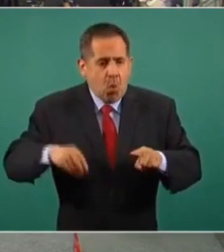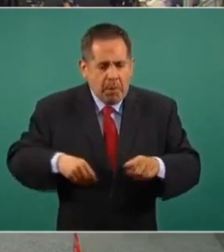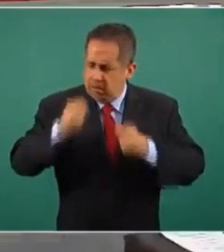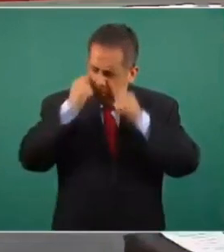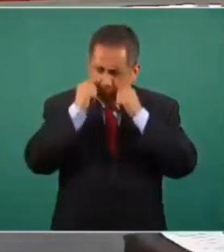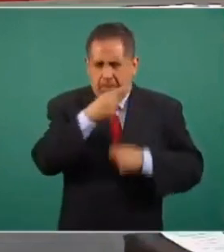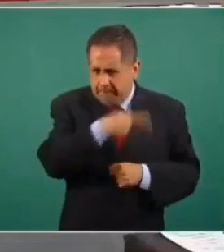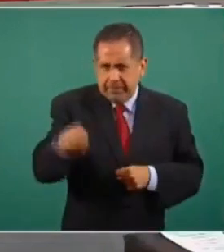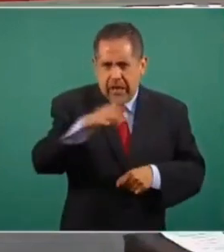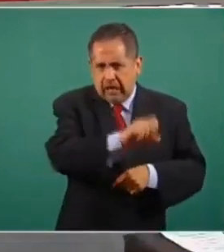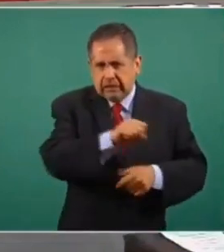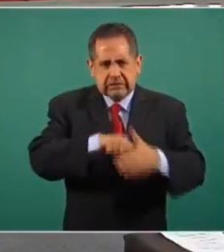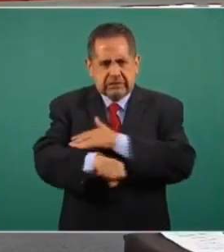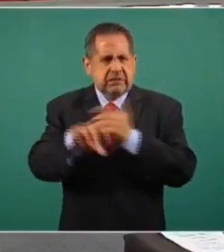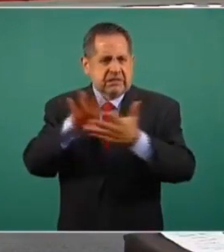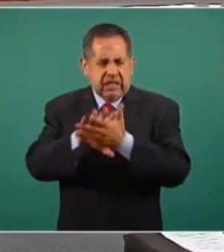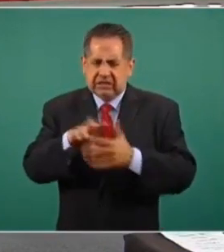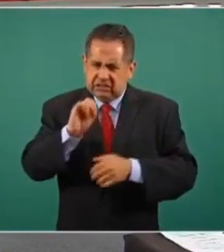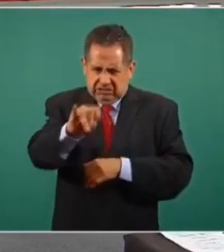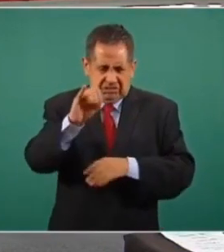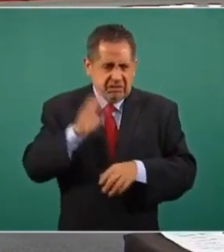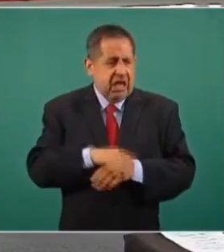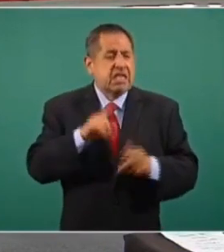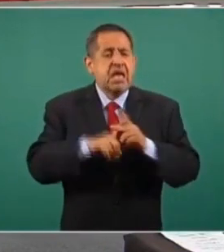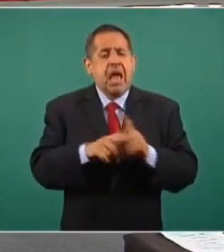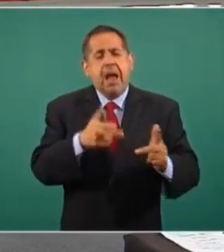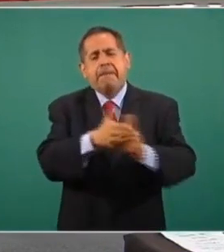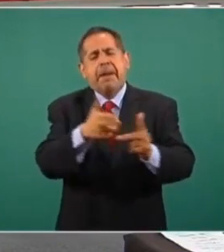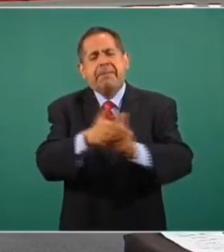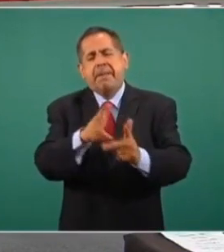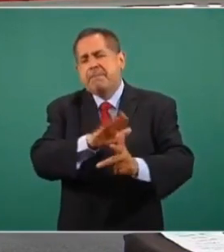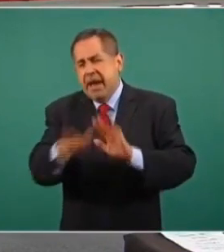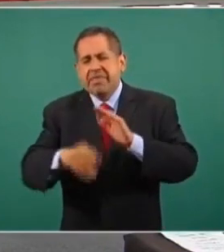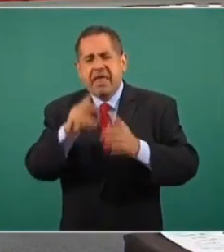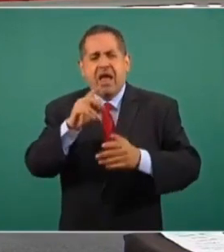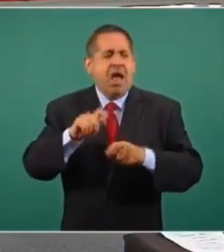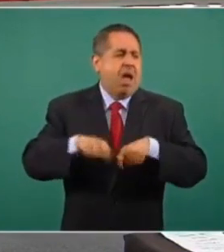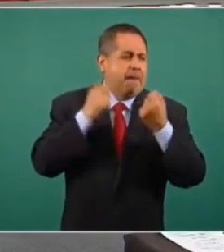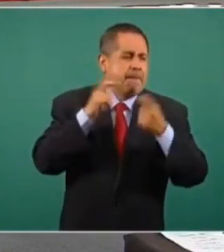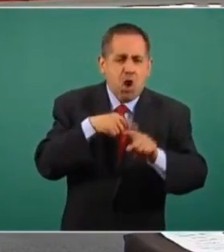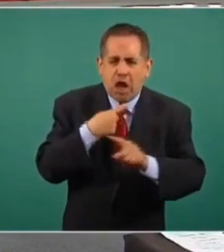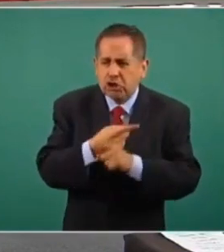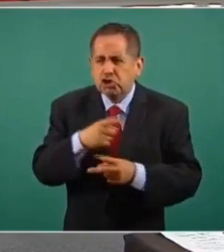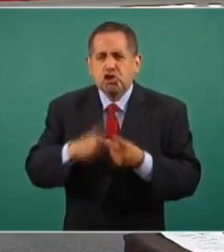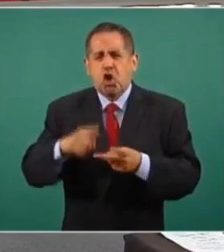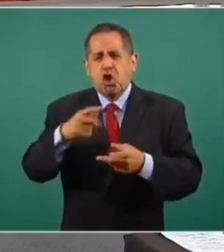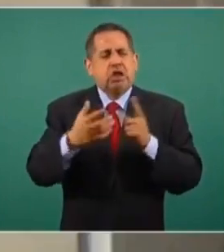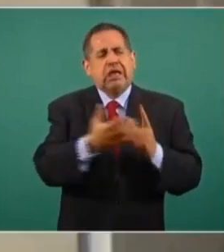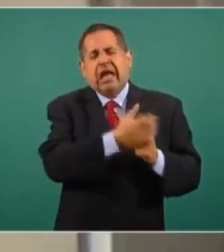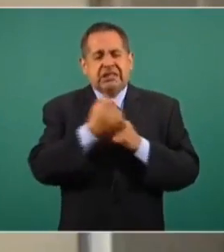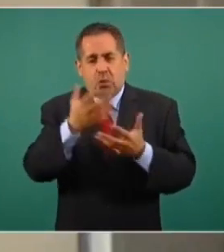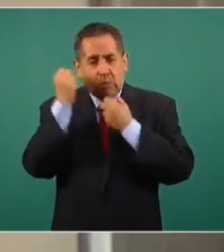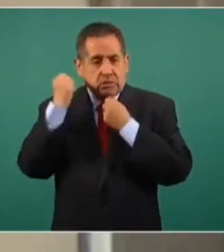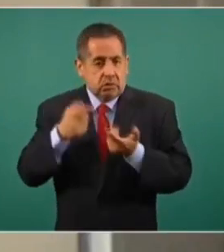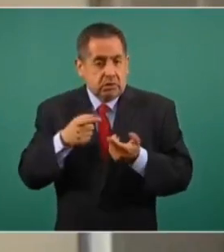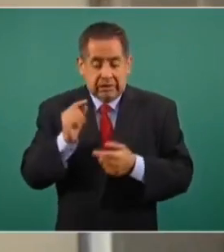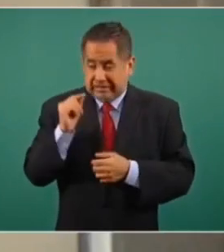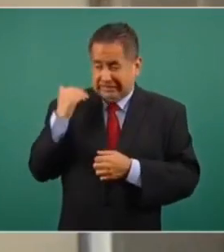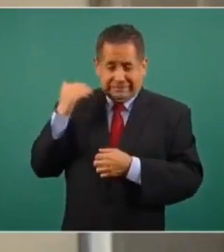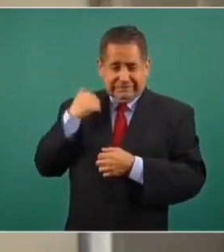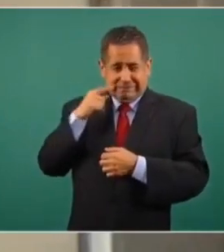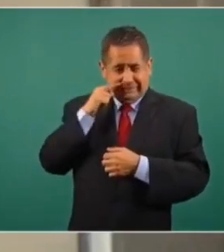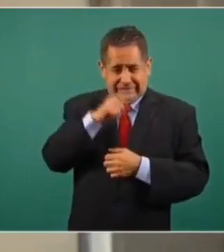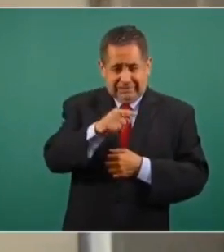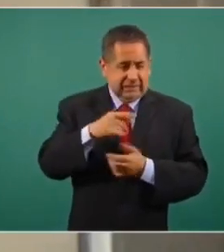cárcel, donde tenga que pagar los asesinatos, las violaciones, los secuestros, porque esto último que vimos y que fue